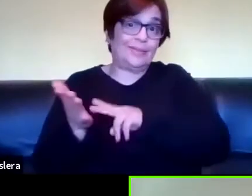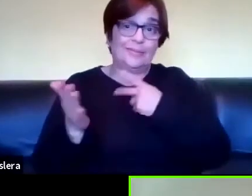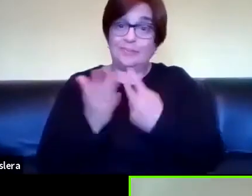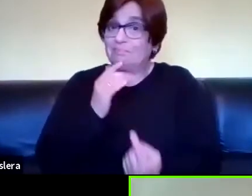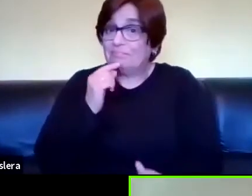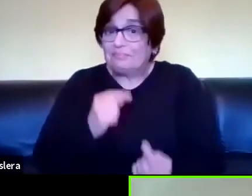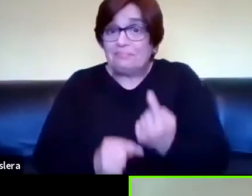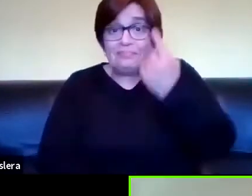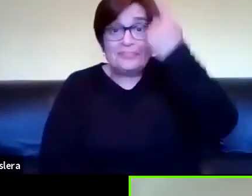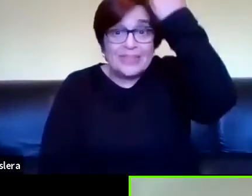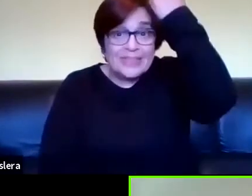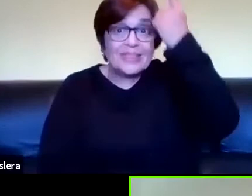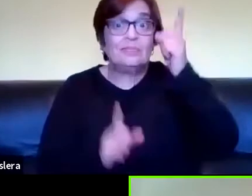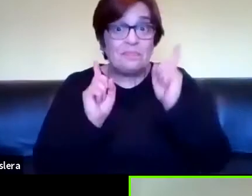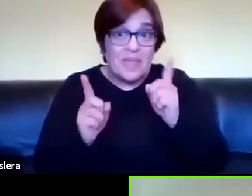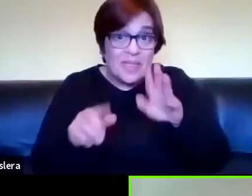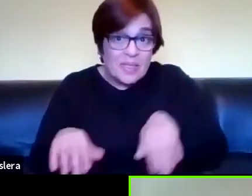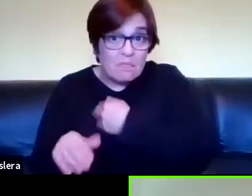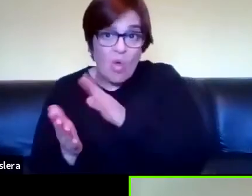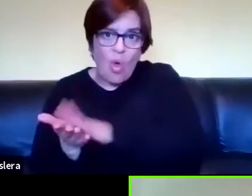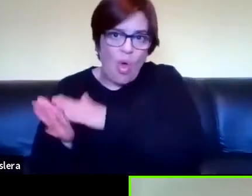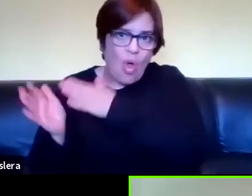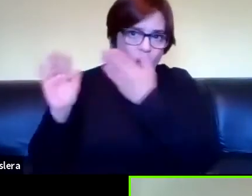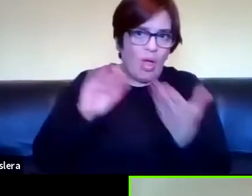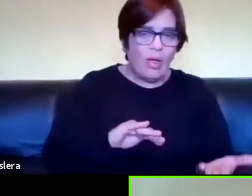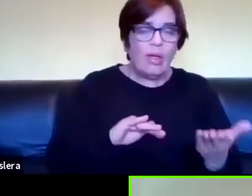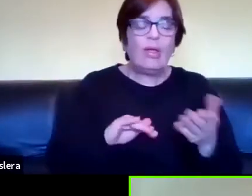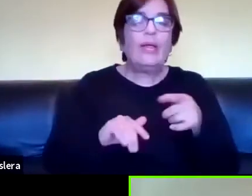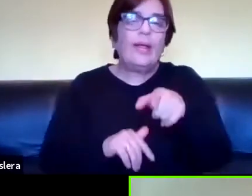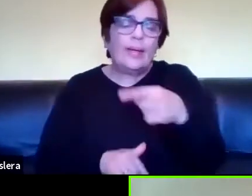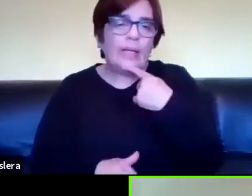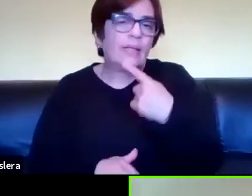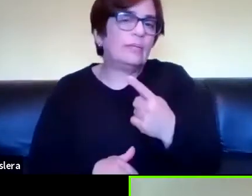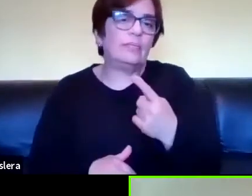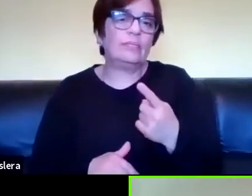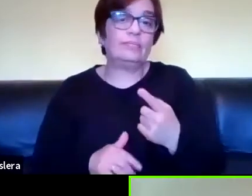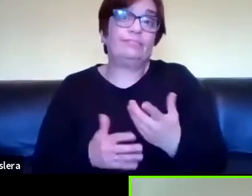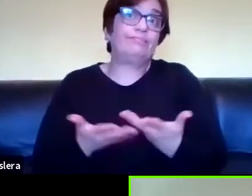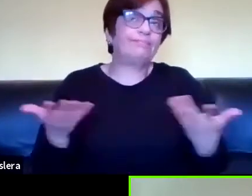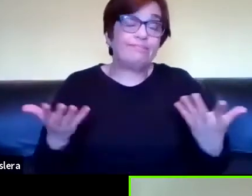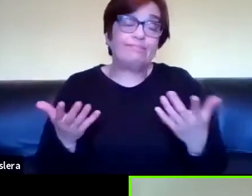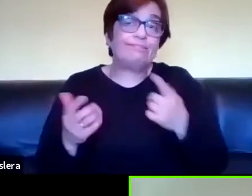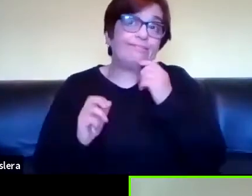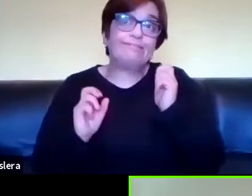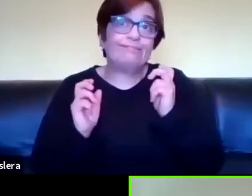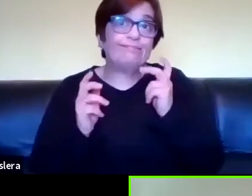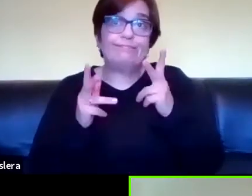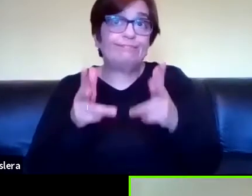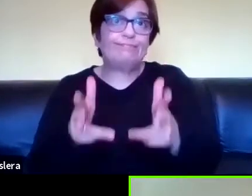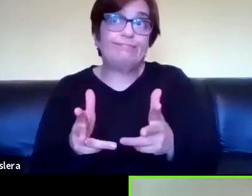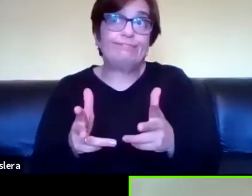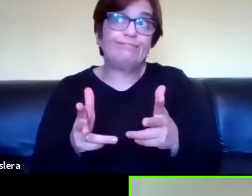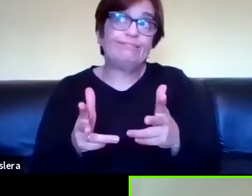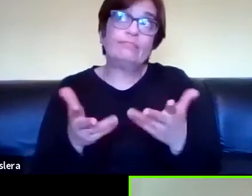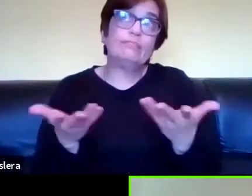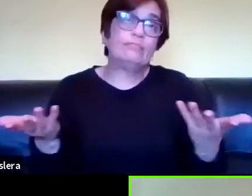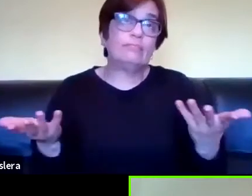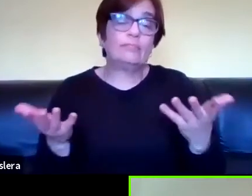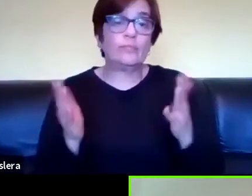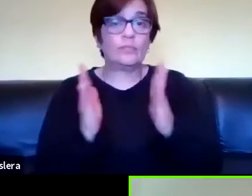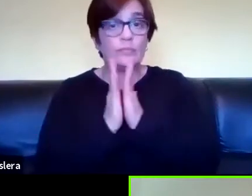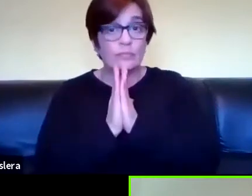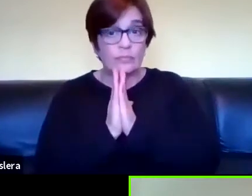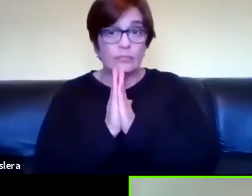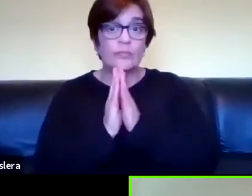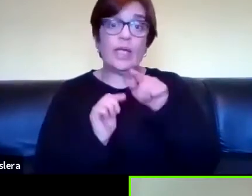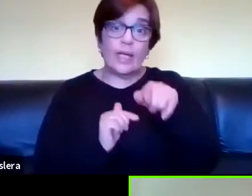son las traducciones de la Biblia y y bueno podemos decir entonces que es la la religión